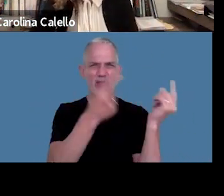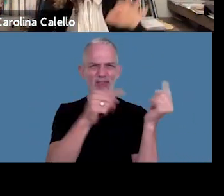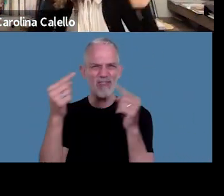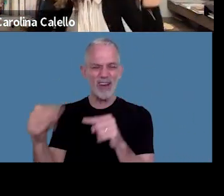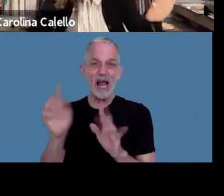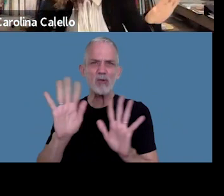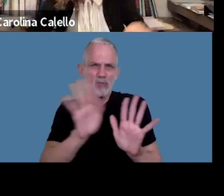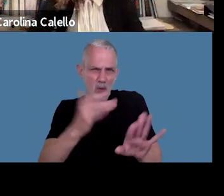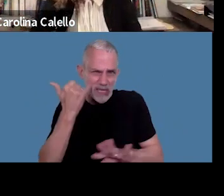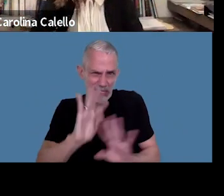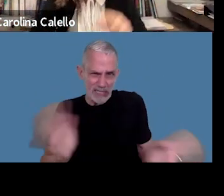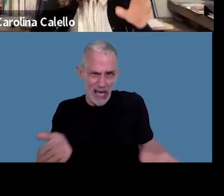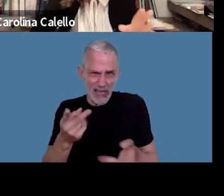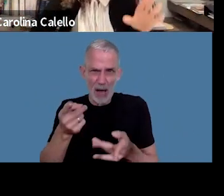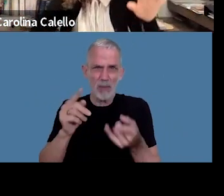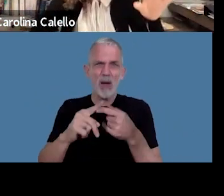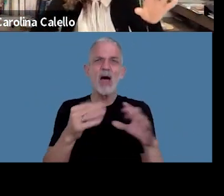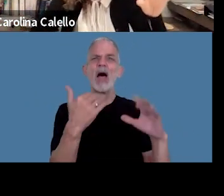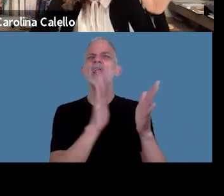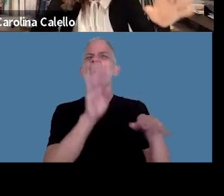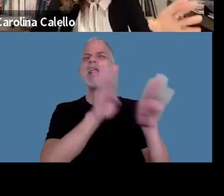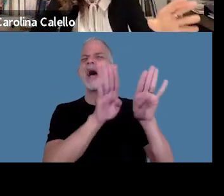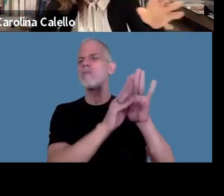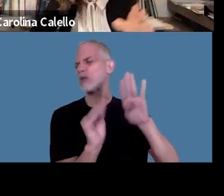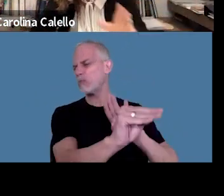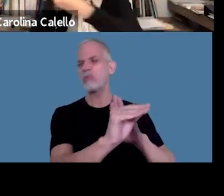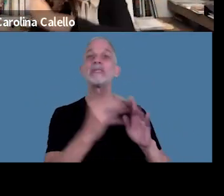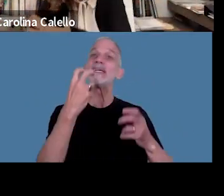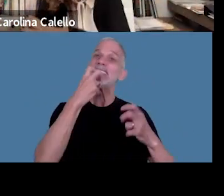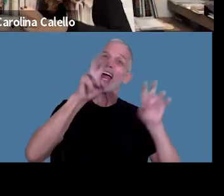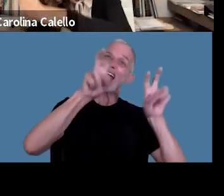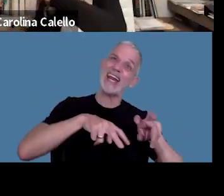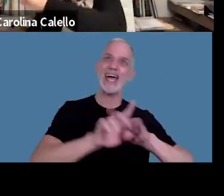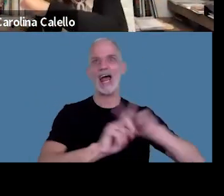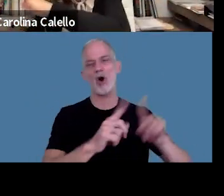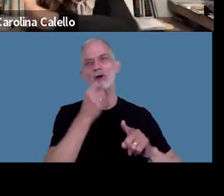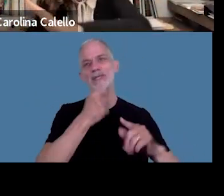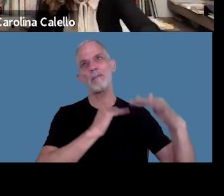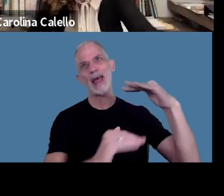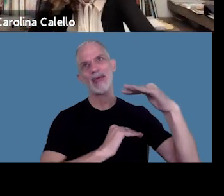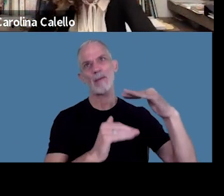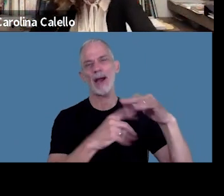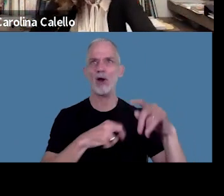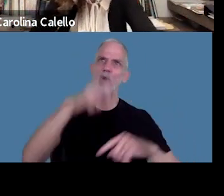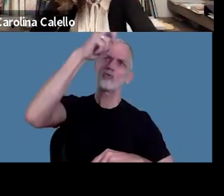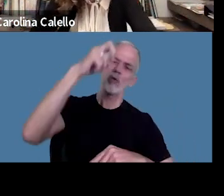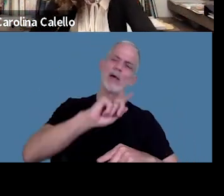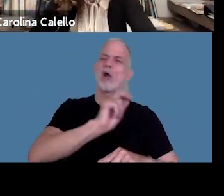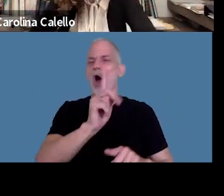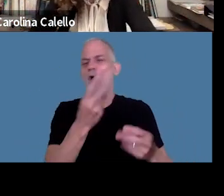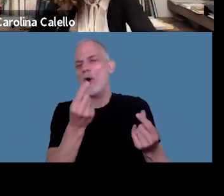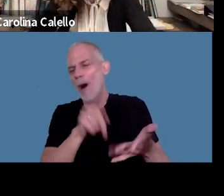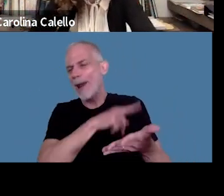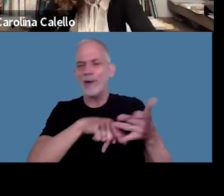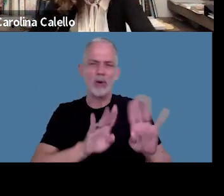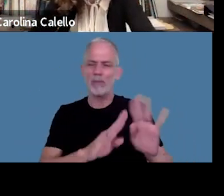decían no con tal de fijar en la puerta otro dijo no si es reja no sirve no si está en planta baja y no subí no sirve bueno todos